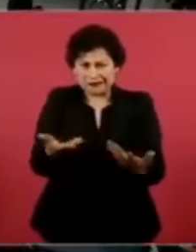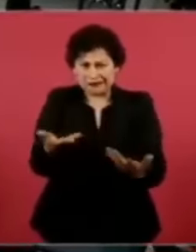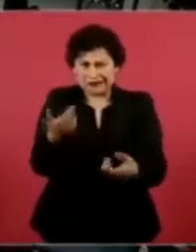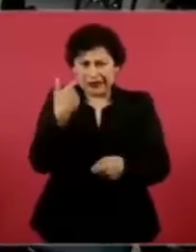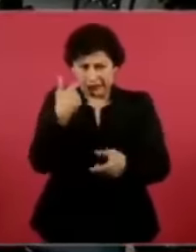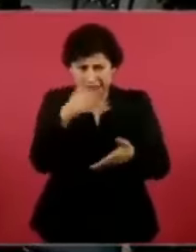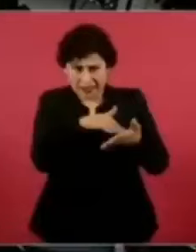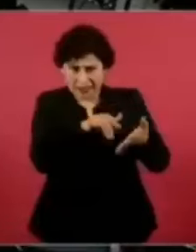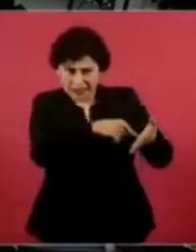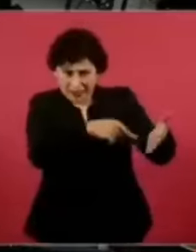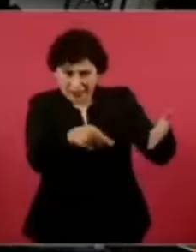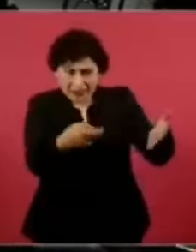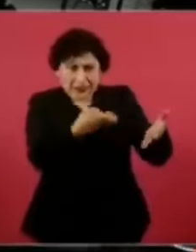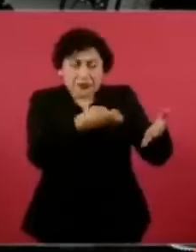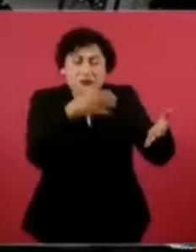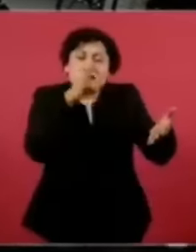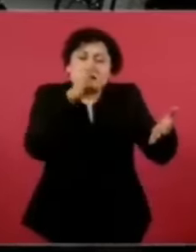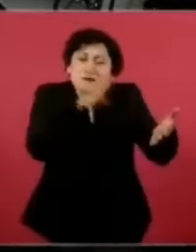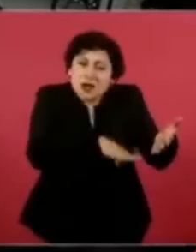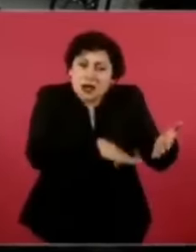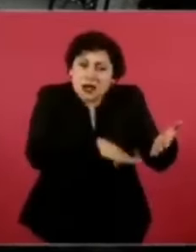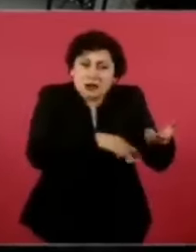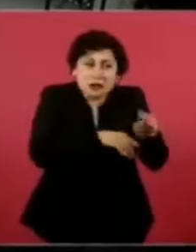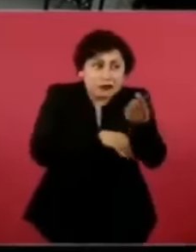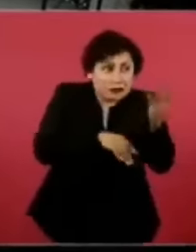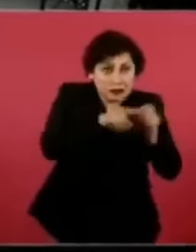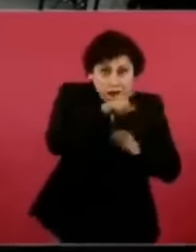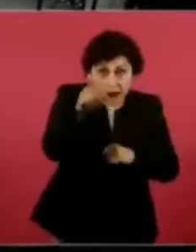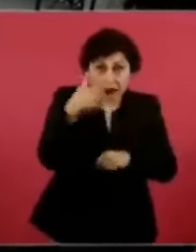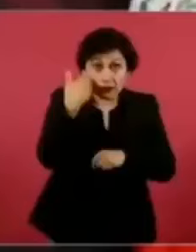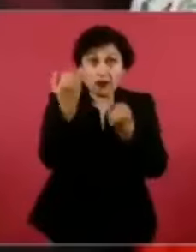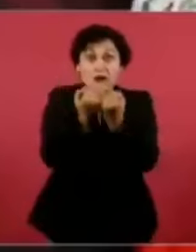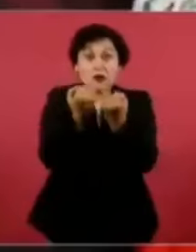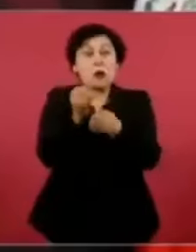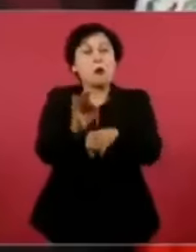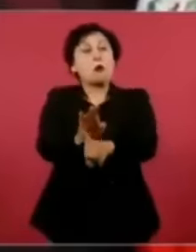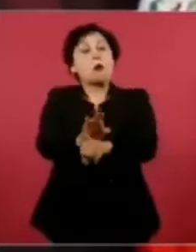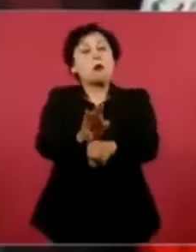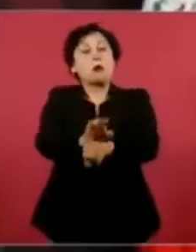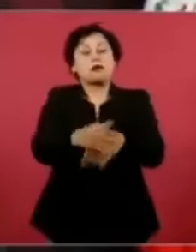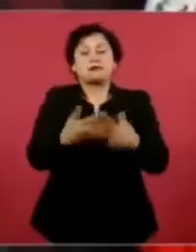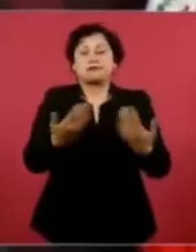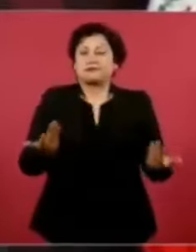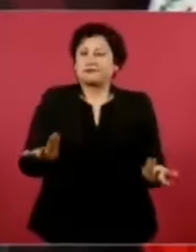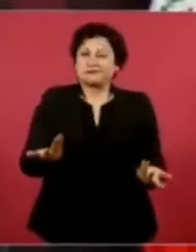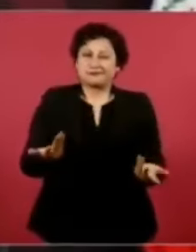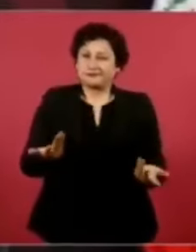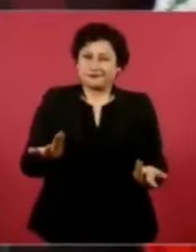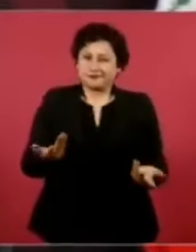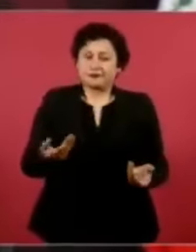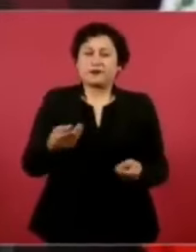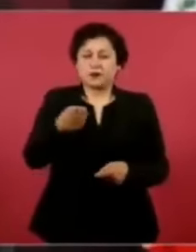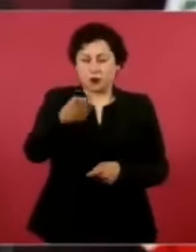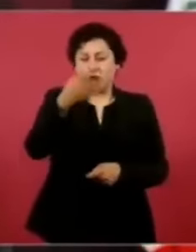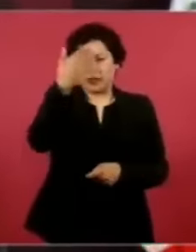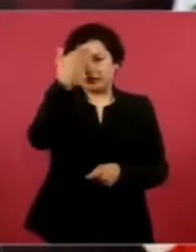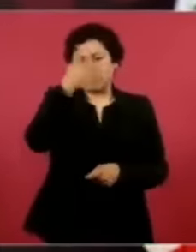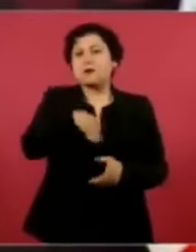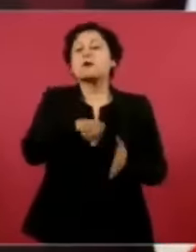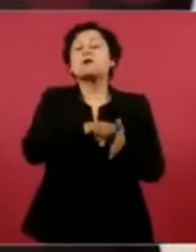Ustedes saben que si hay una decisión de un juez, incluso